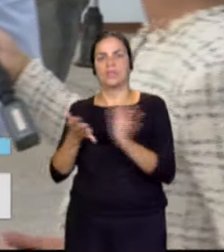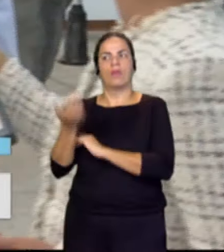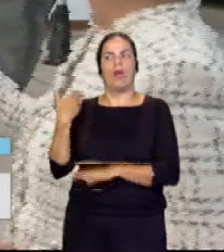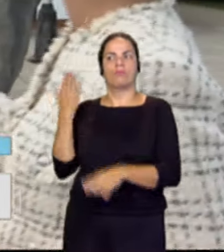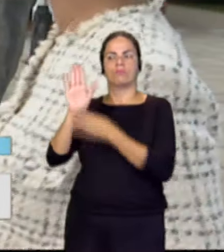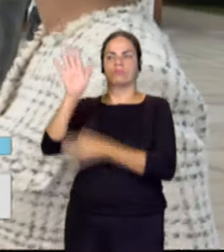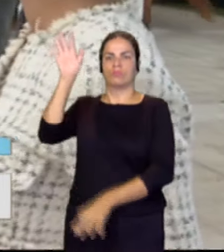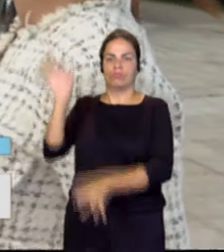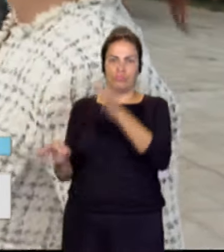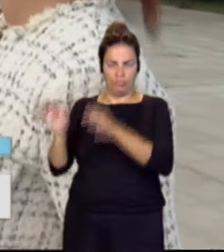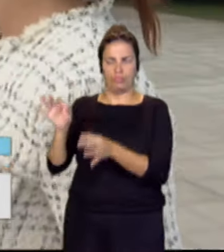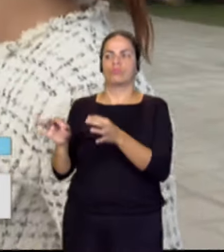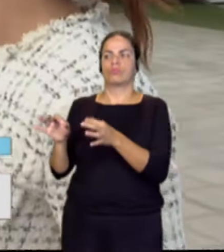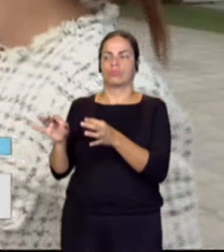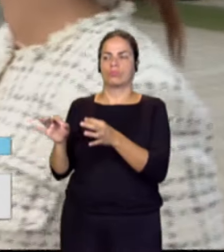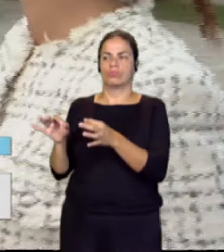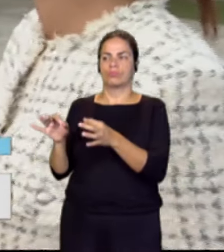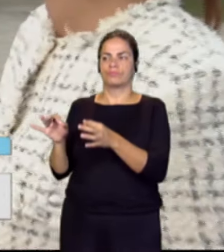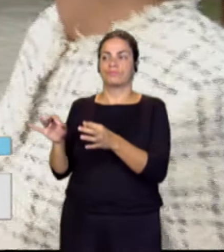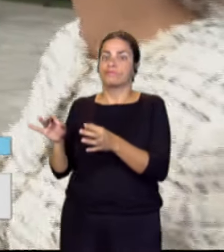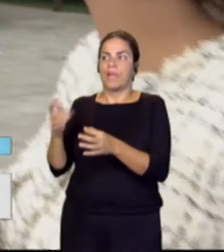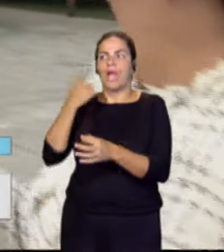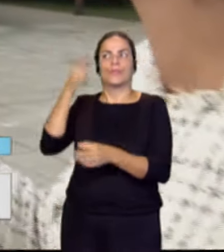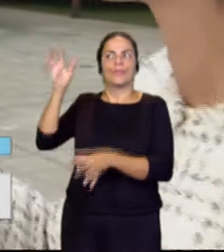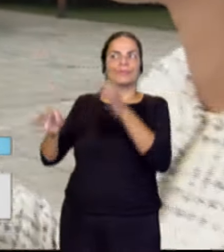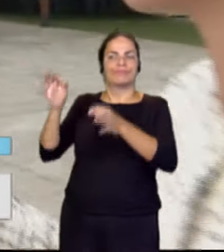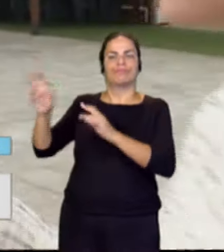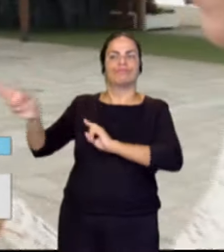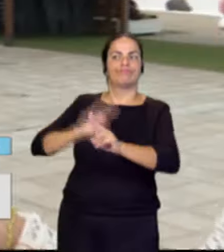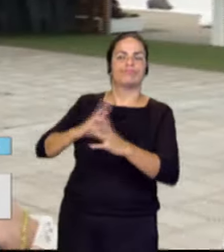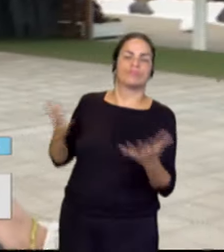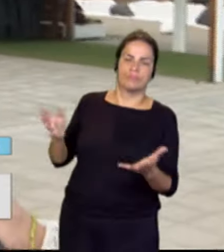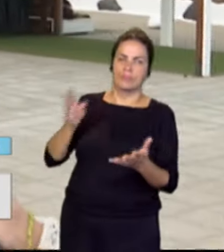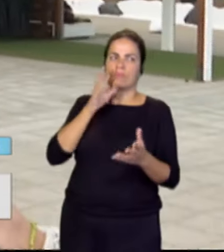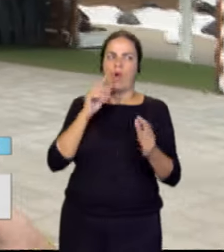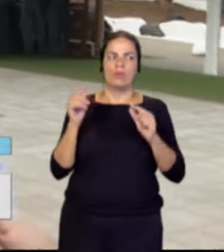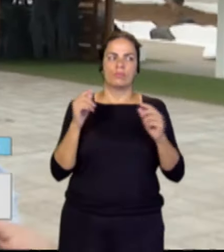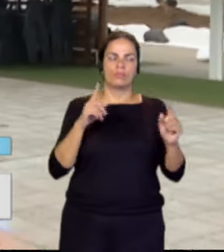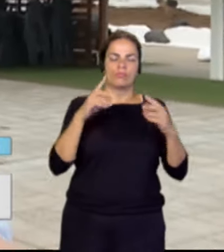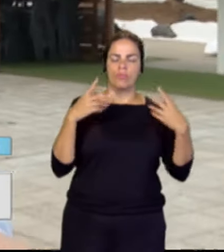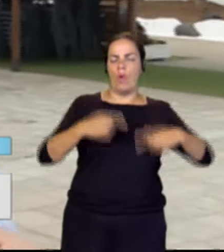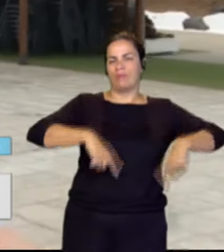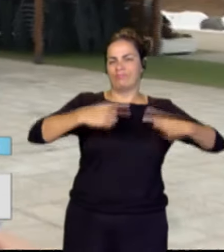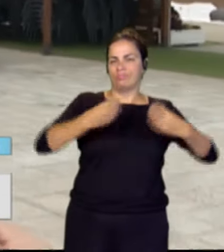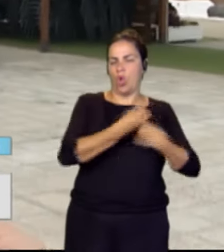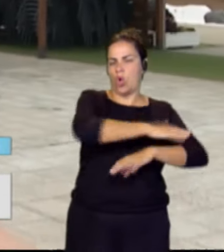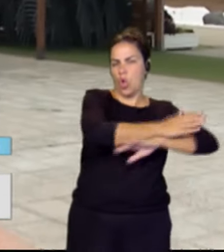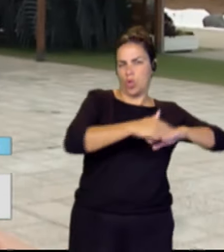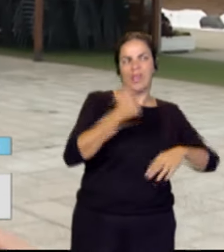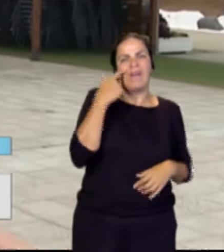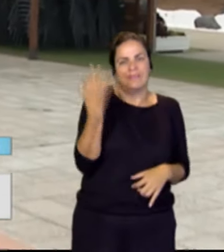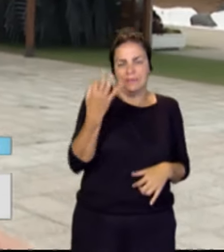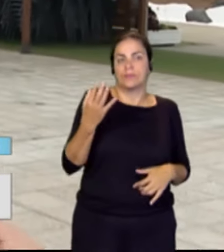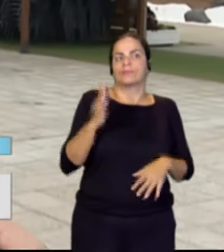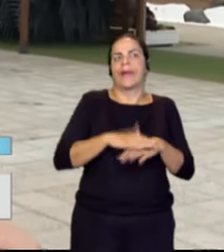esta cuestión y que se pronuncie ya la justicia al respecto de este conflicto con Costas y tengamos, pues, una decisión al respecto